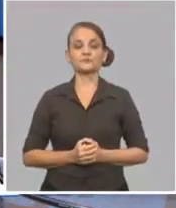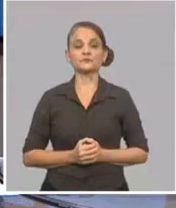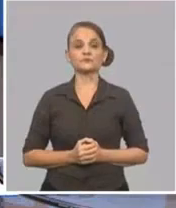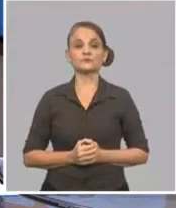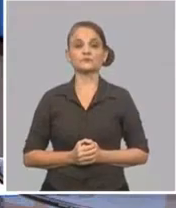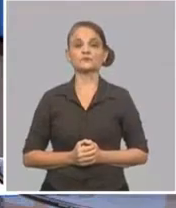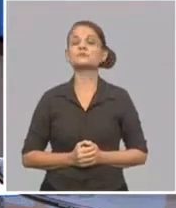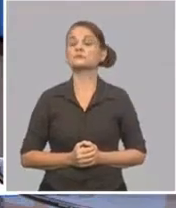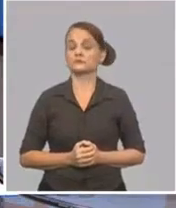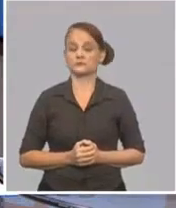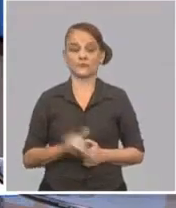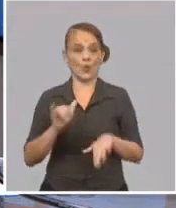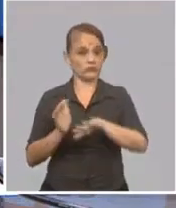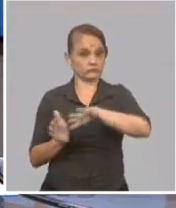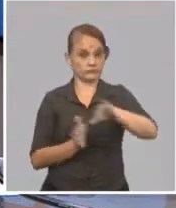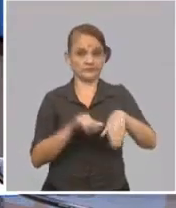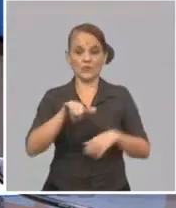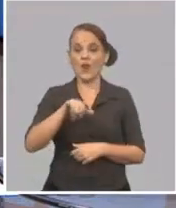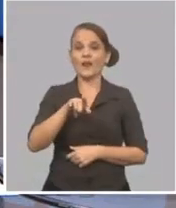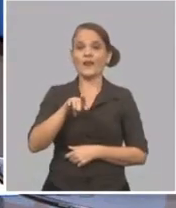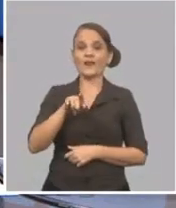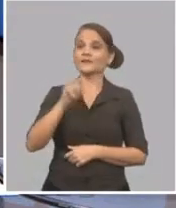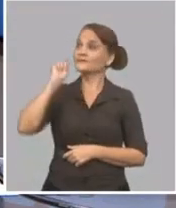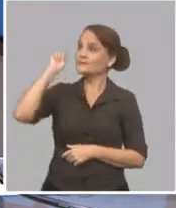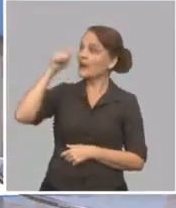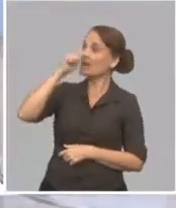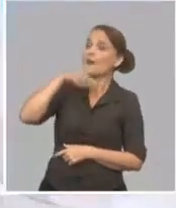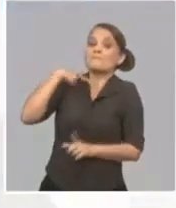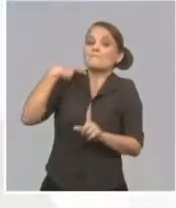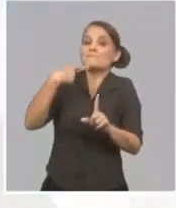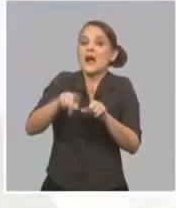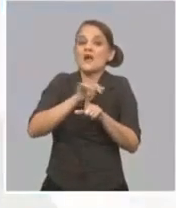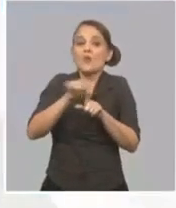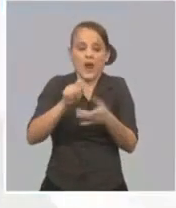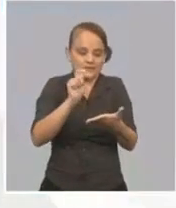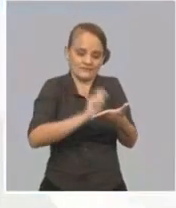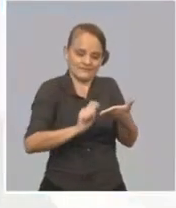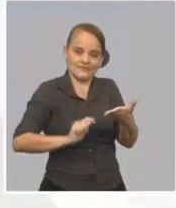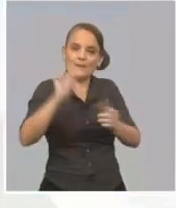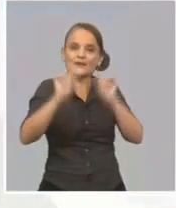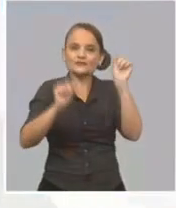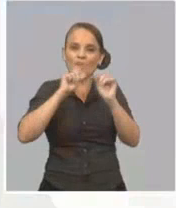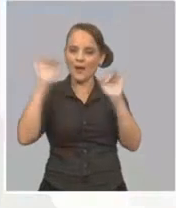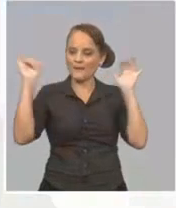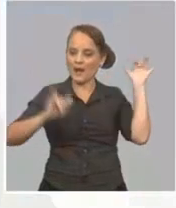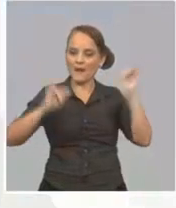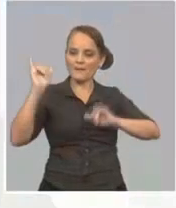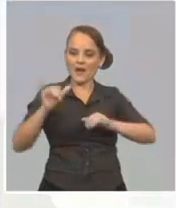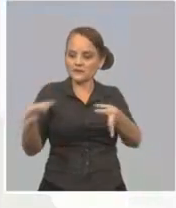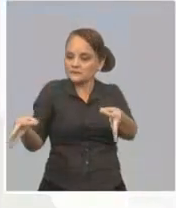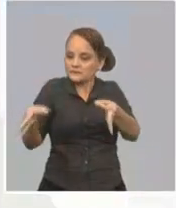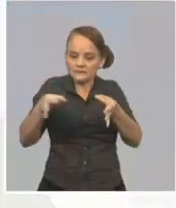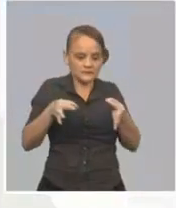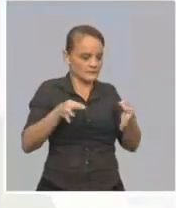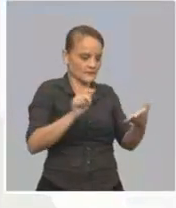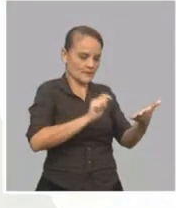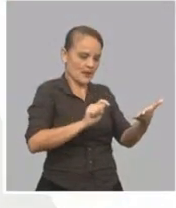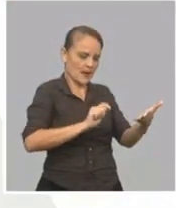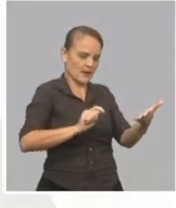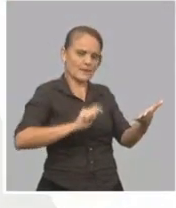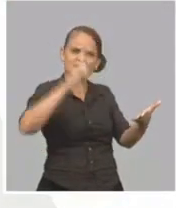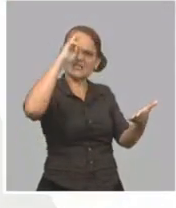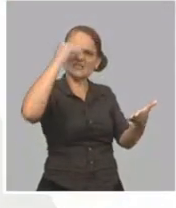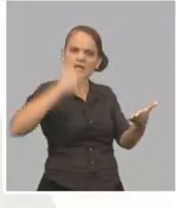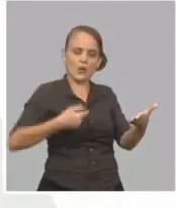PCR, va a exigir el llenado de la declaración de salud. Esto permite, ante cualquier escenario, realmente